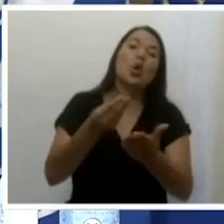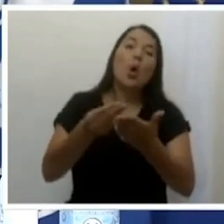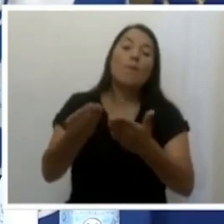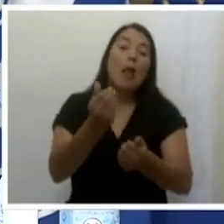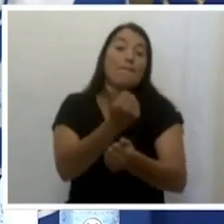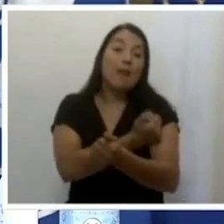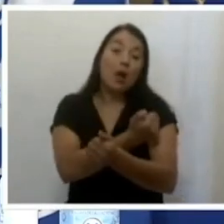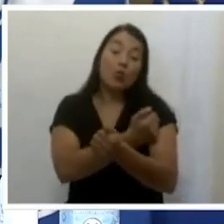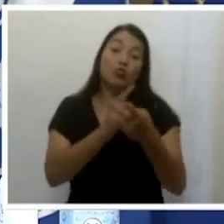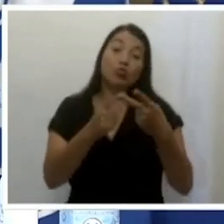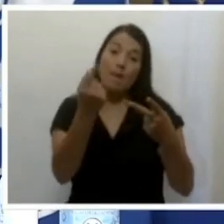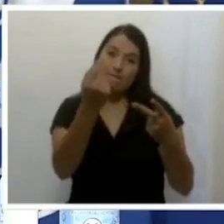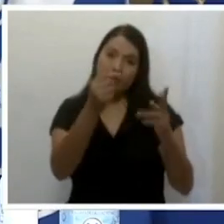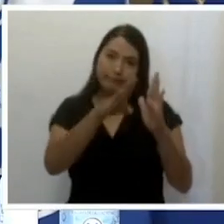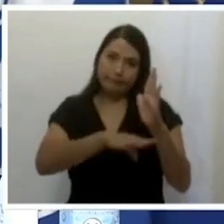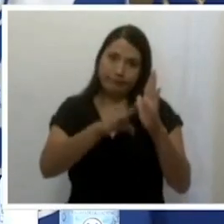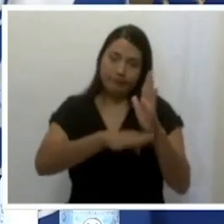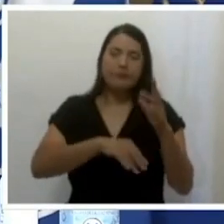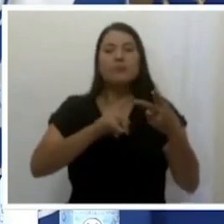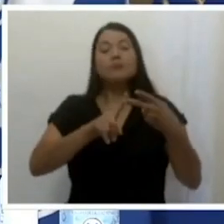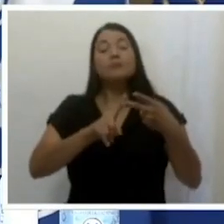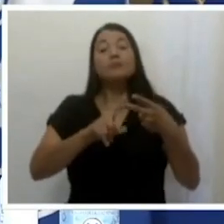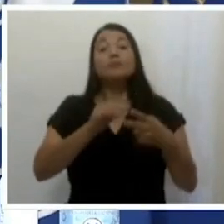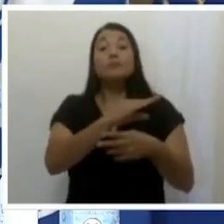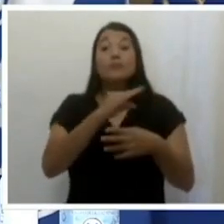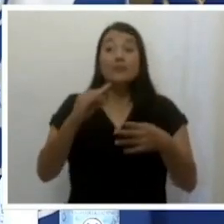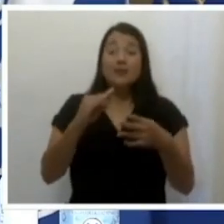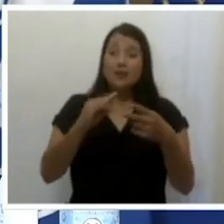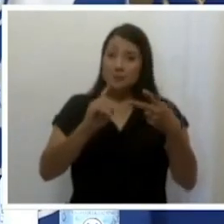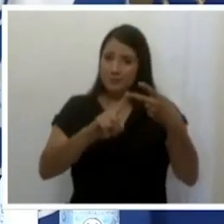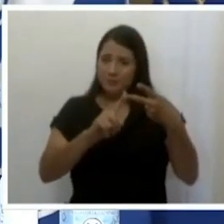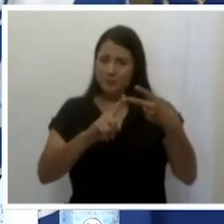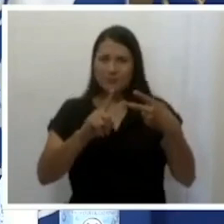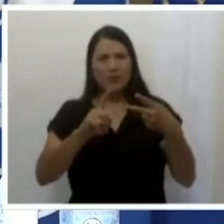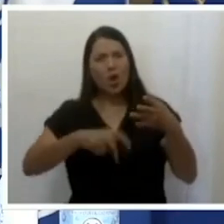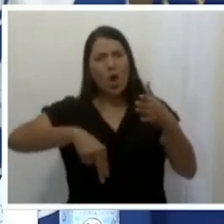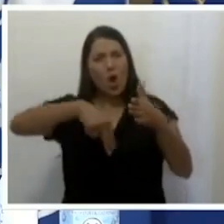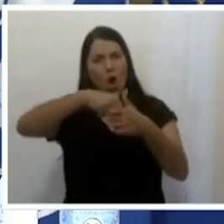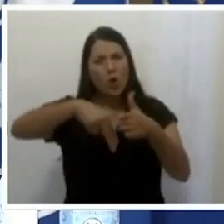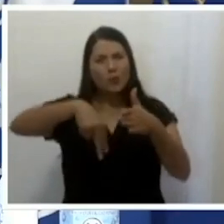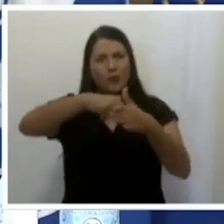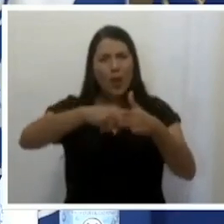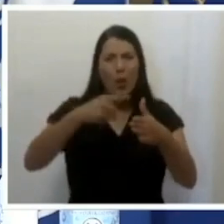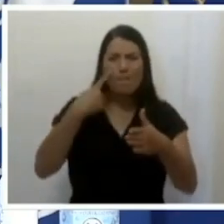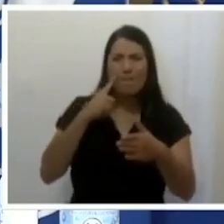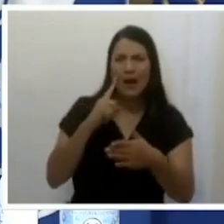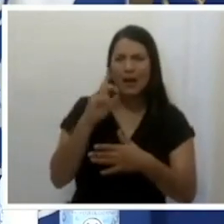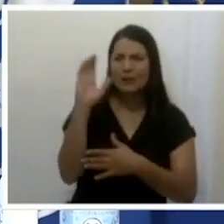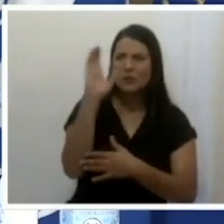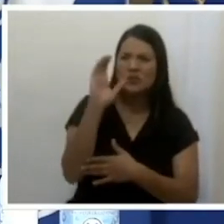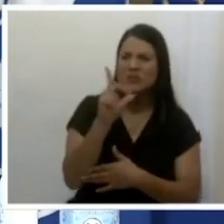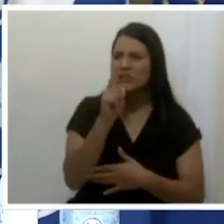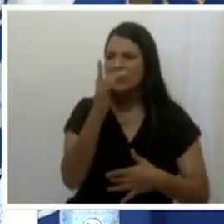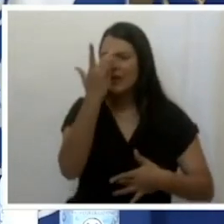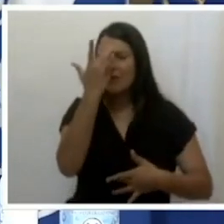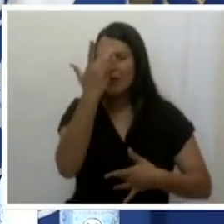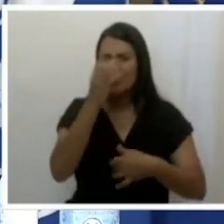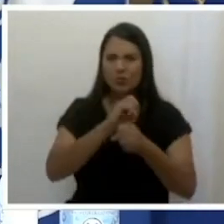precio accesible? Y también consulta que con los obstáculos presentados para el rastreo de los contagios del COVID, ¿qué acciones se